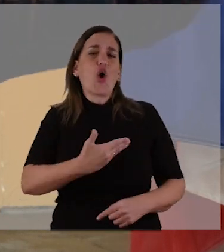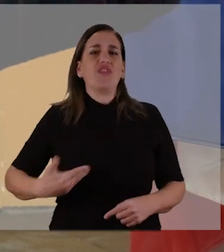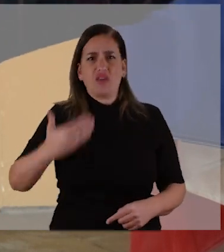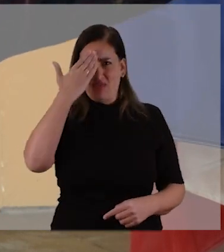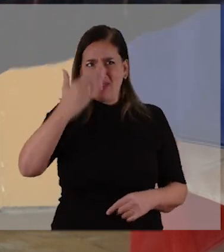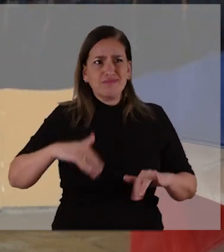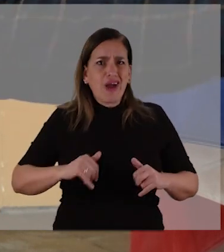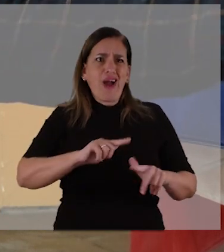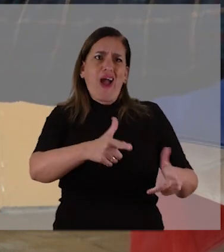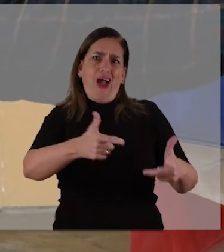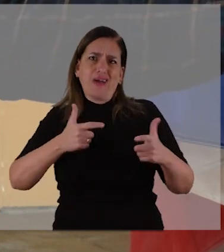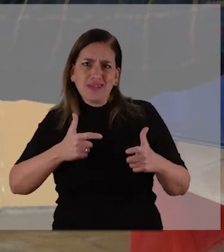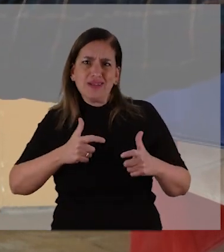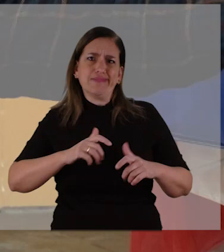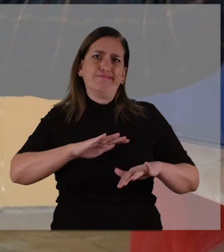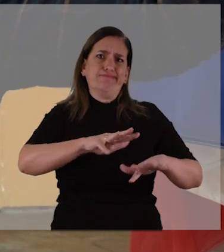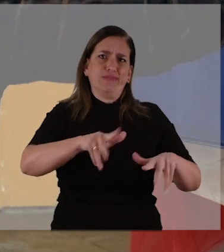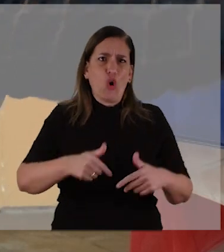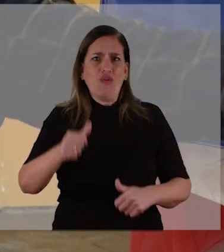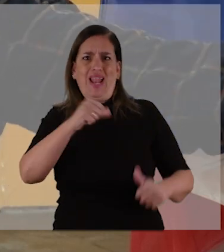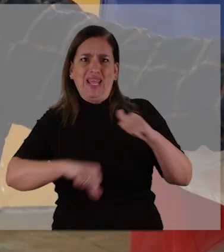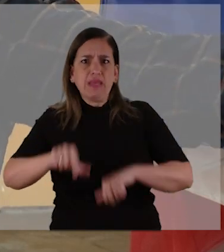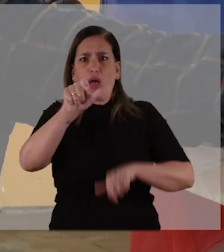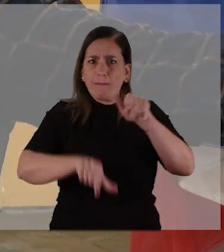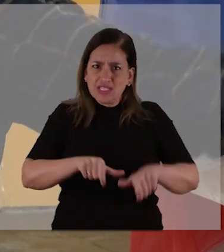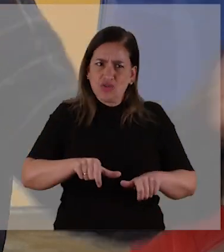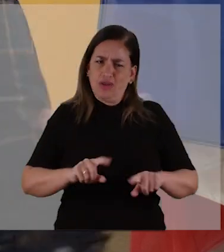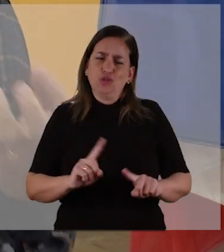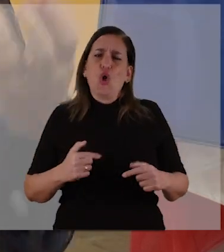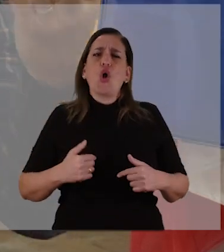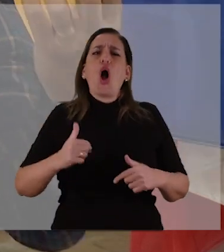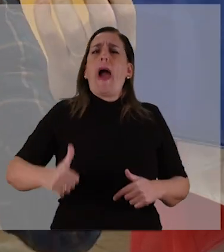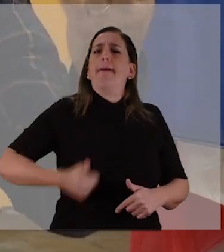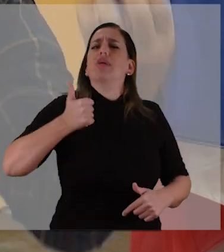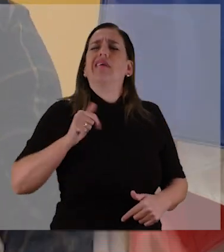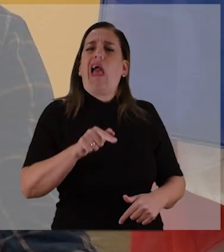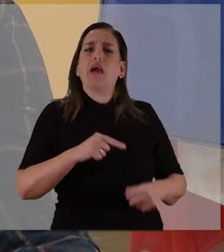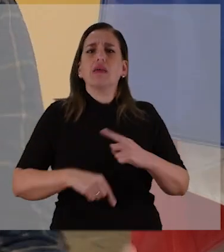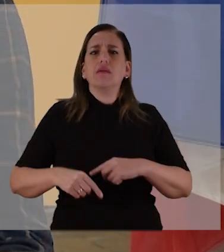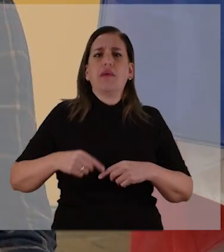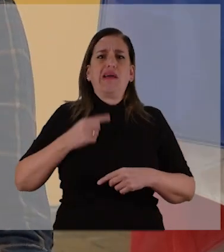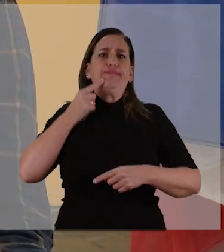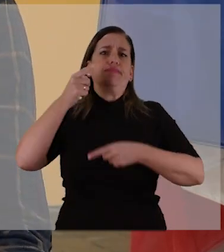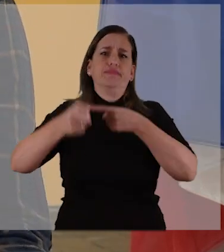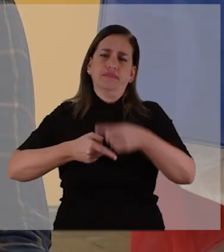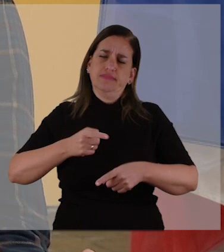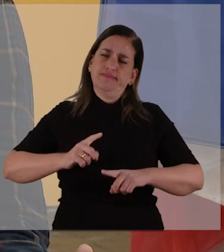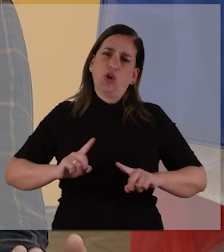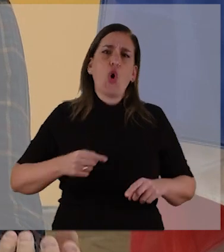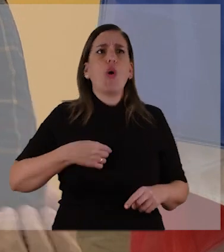la habían asaltado no sé cuántas veces. Y ahí habían lastimado gente. Entonces nosotros no nos parábamos arriba de eso